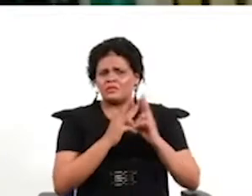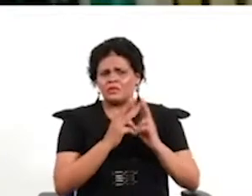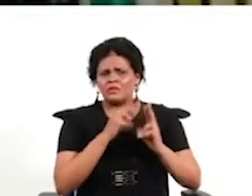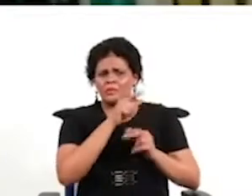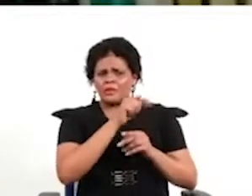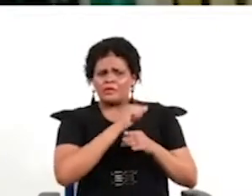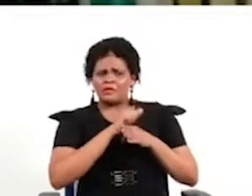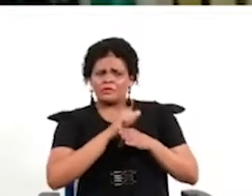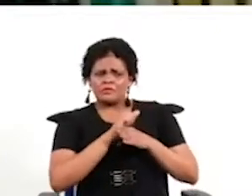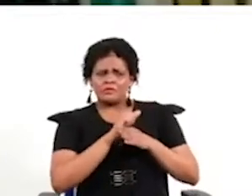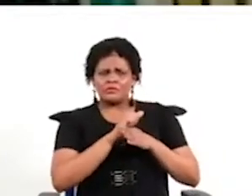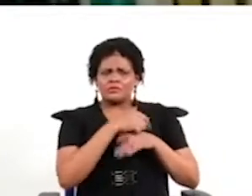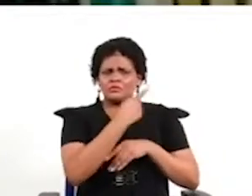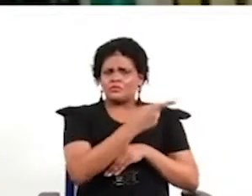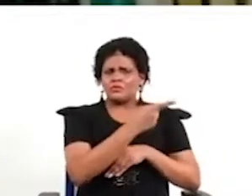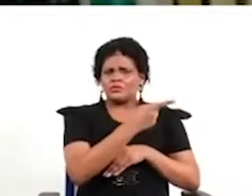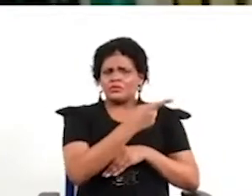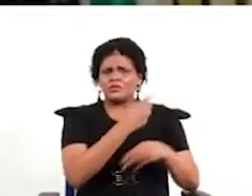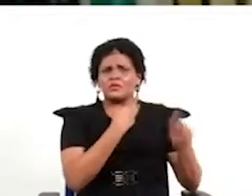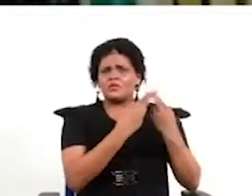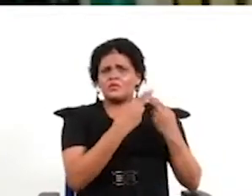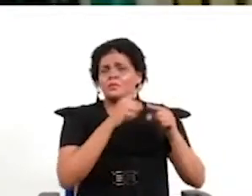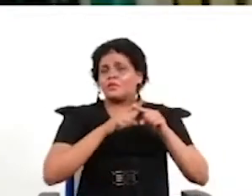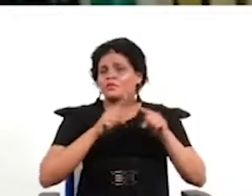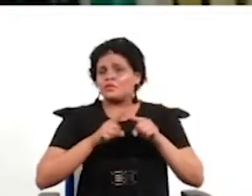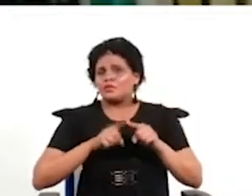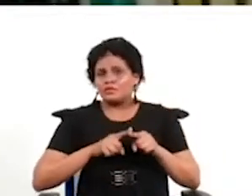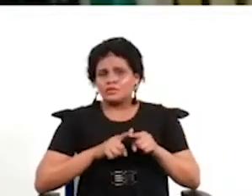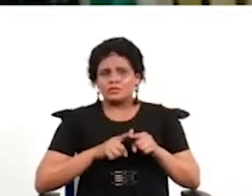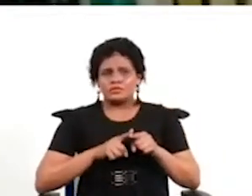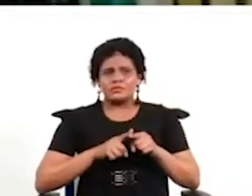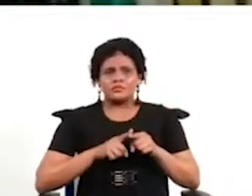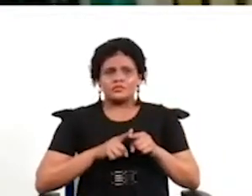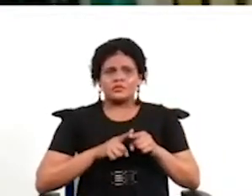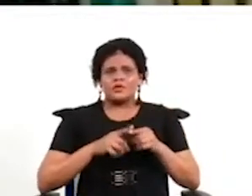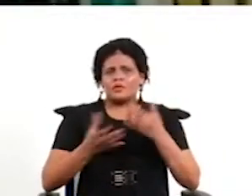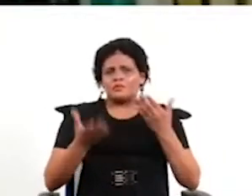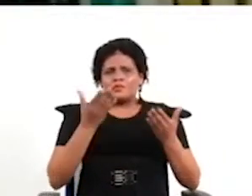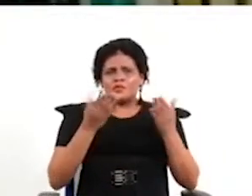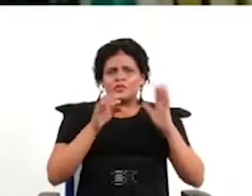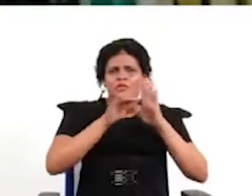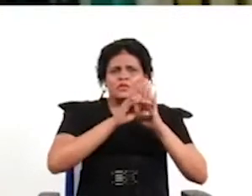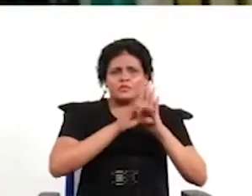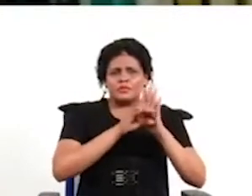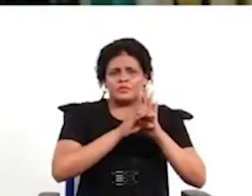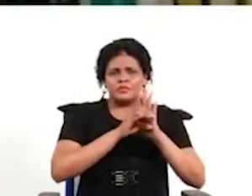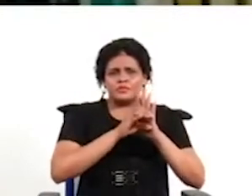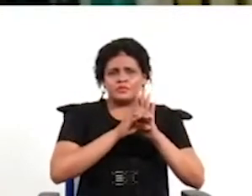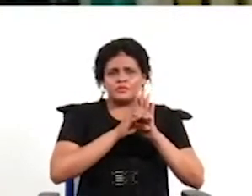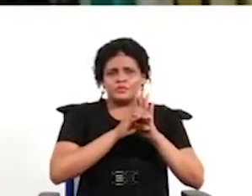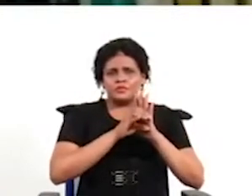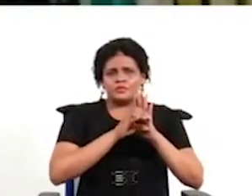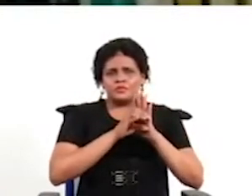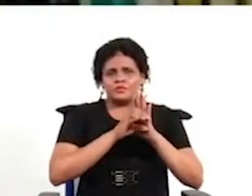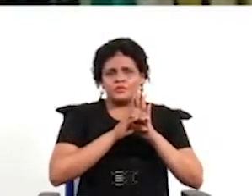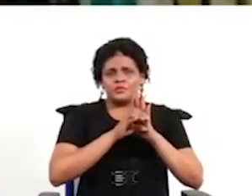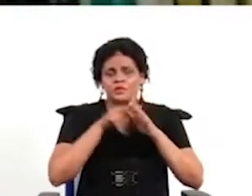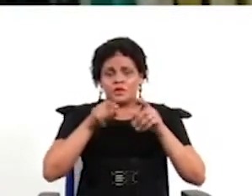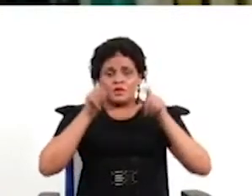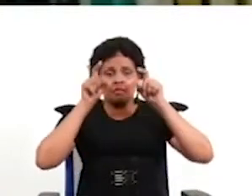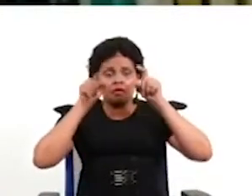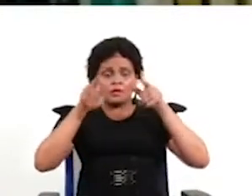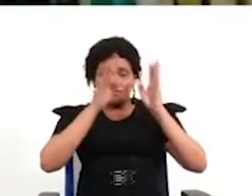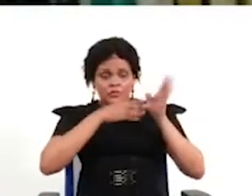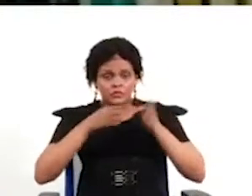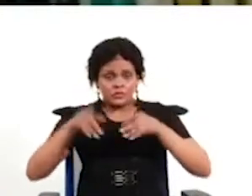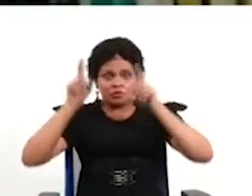prácticas que no siempre van a estar accesibles por lo tanto sí en términos del proceso educativo por